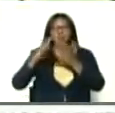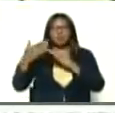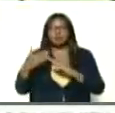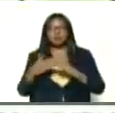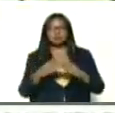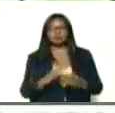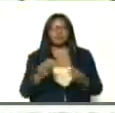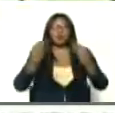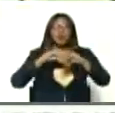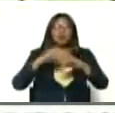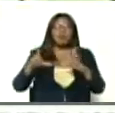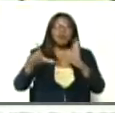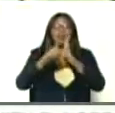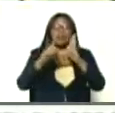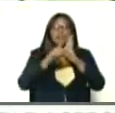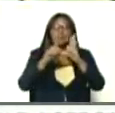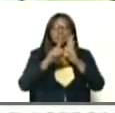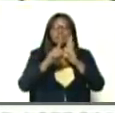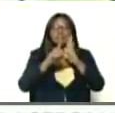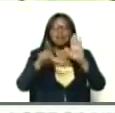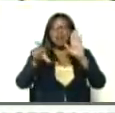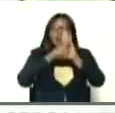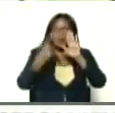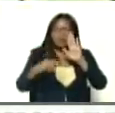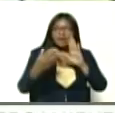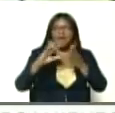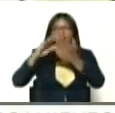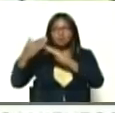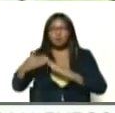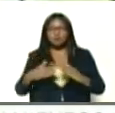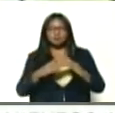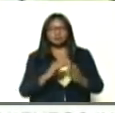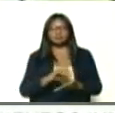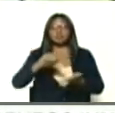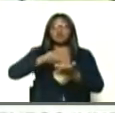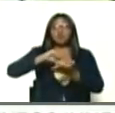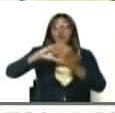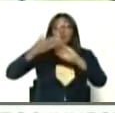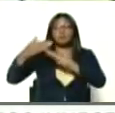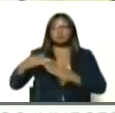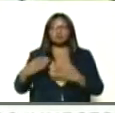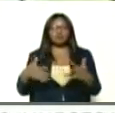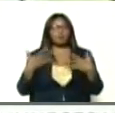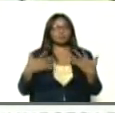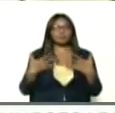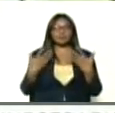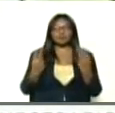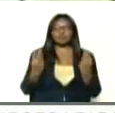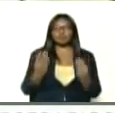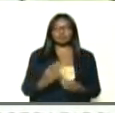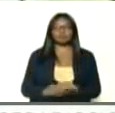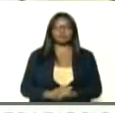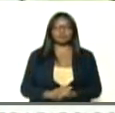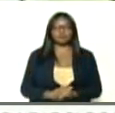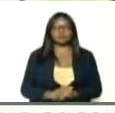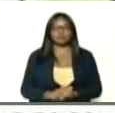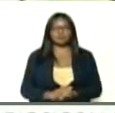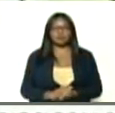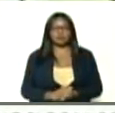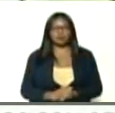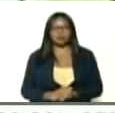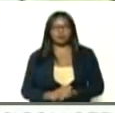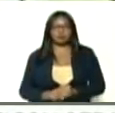de la ley de comunas, quiero mostrarla, en vivo y directo, de la ley de las ciudades comunales, de verdad, estoy muy emocionado con eso, por la ley de ciudades